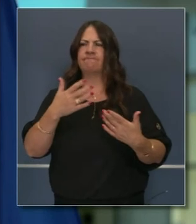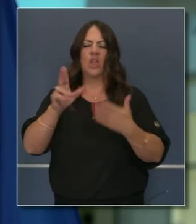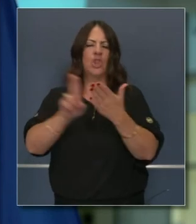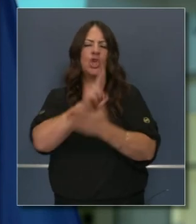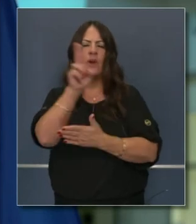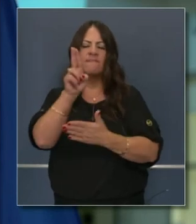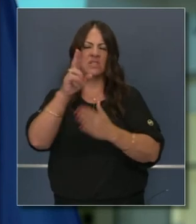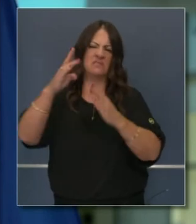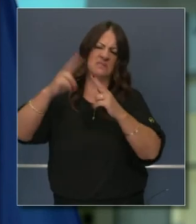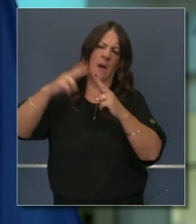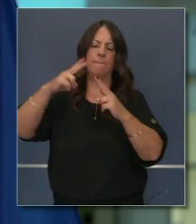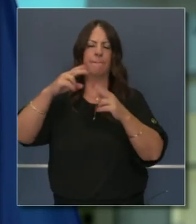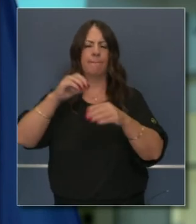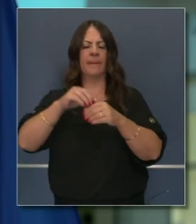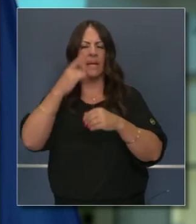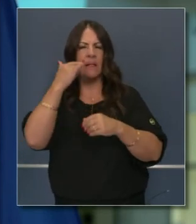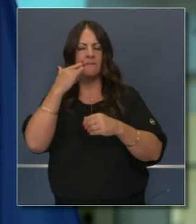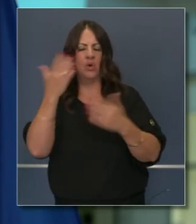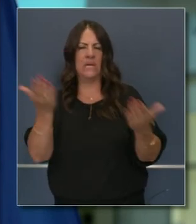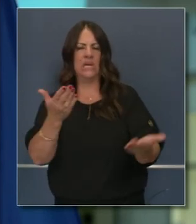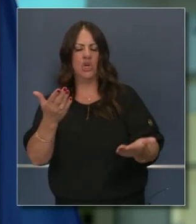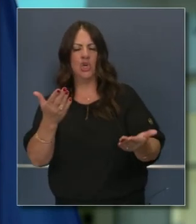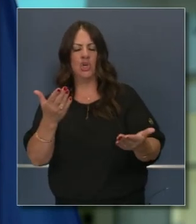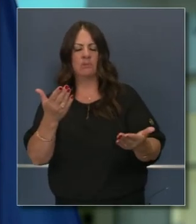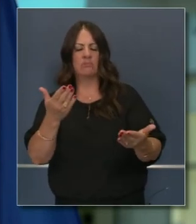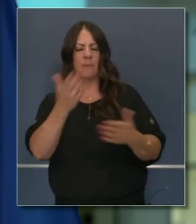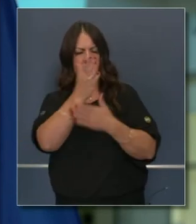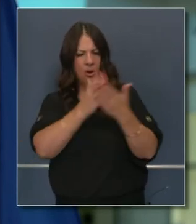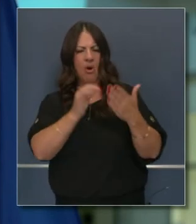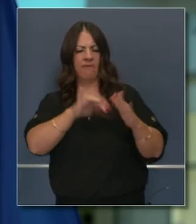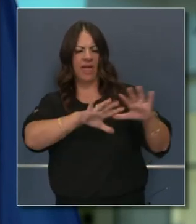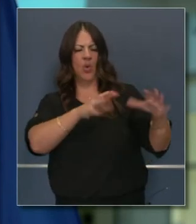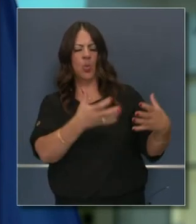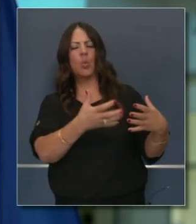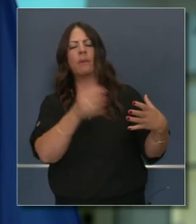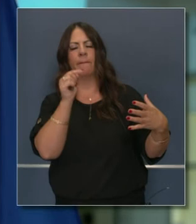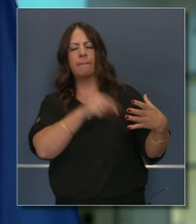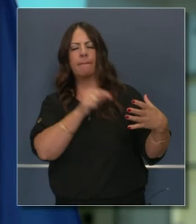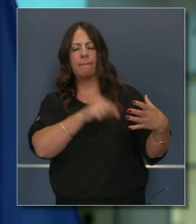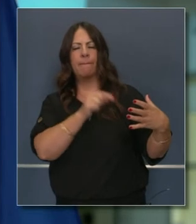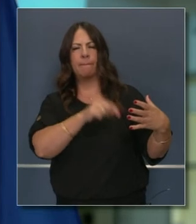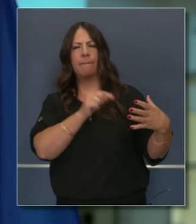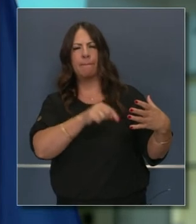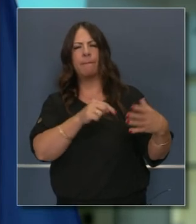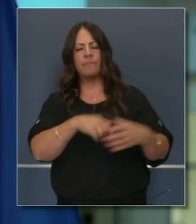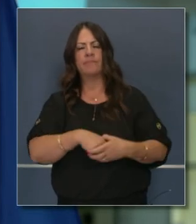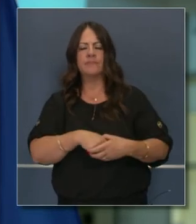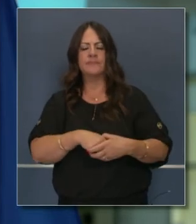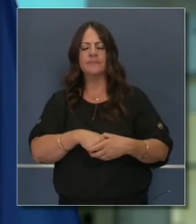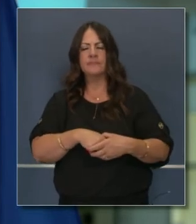de las universidades más reconocidas en este país, representadas por estos expertos